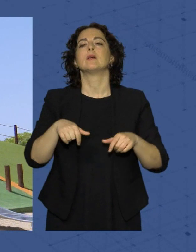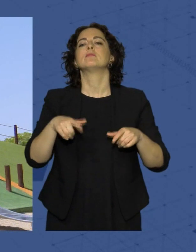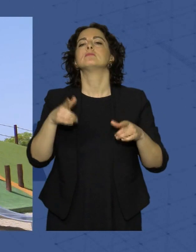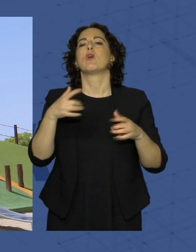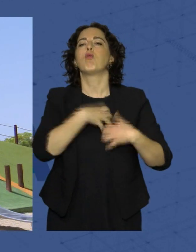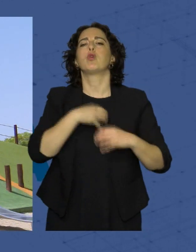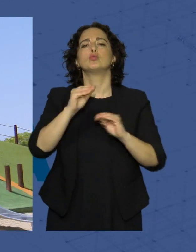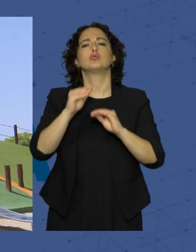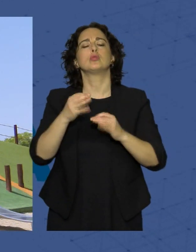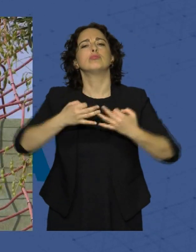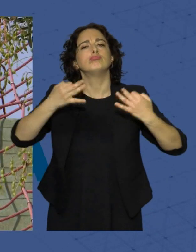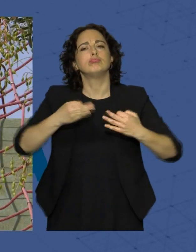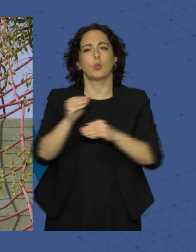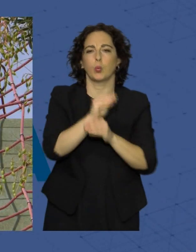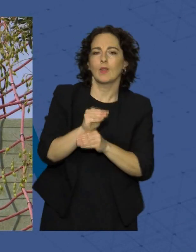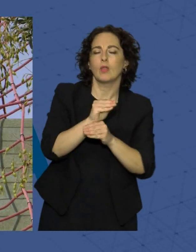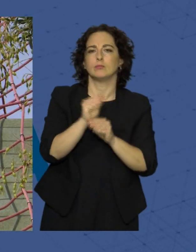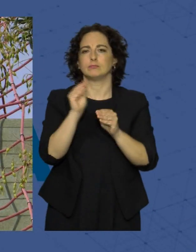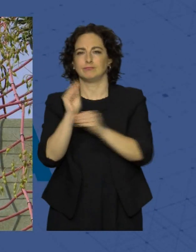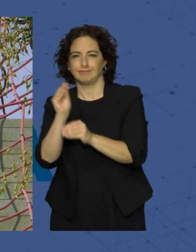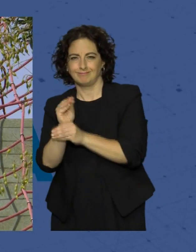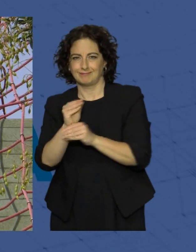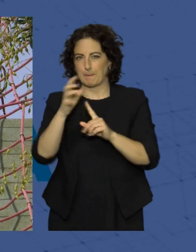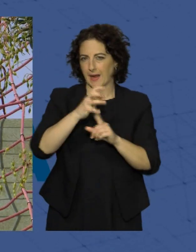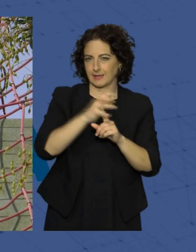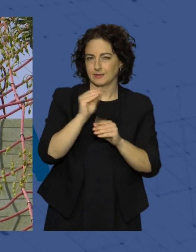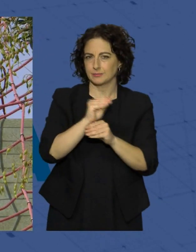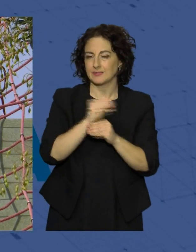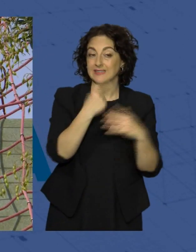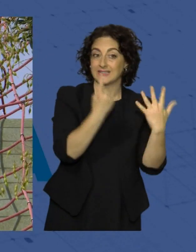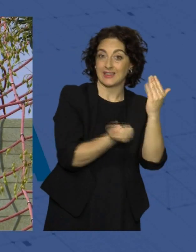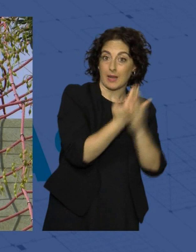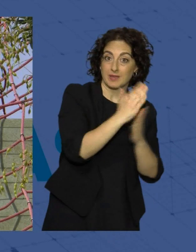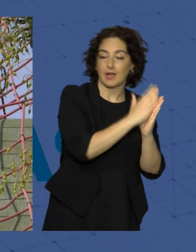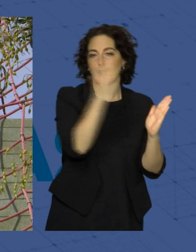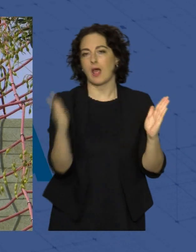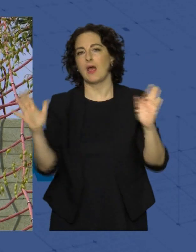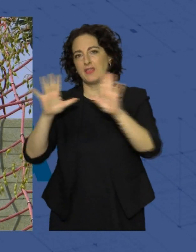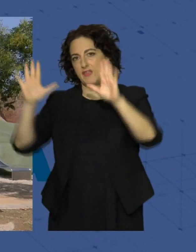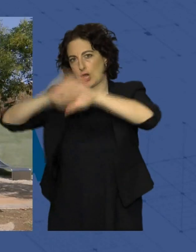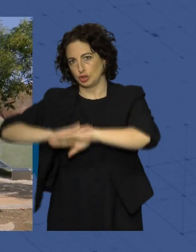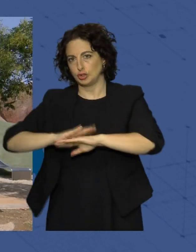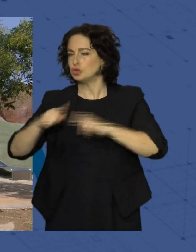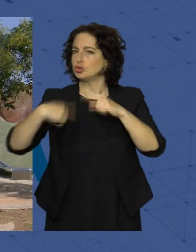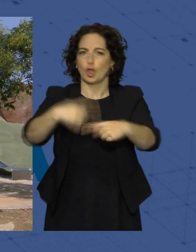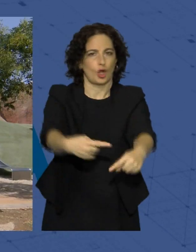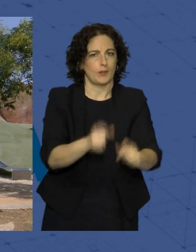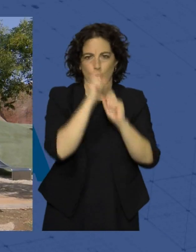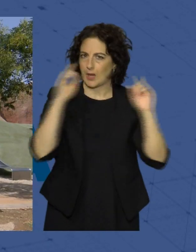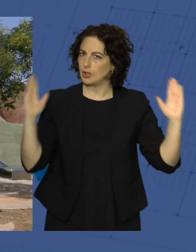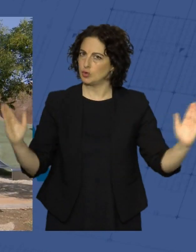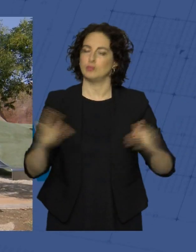está garantizar el cuidado y mantenimiento del parque desde las 6 de la mañana hasta las 10 de la noche, todos los días del año.